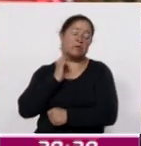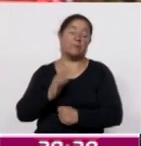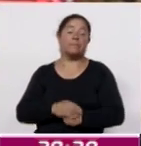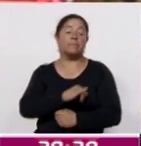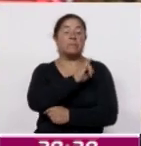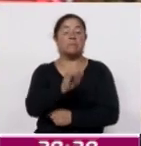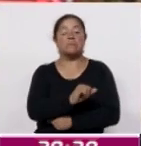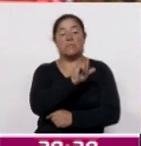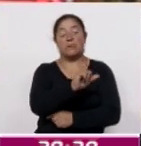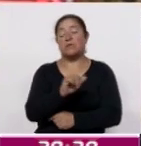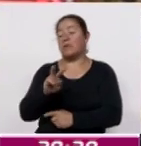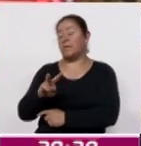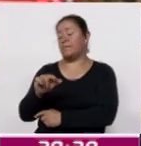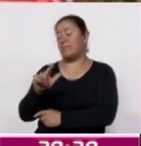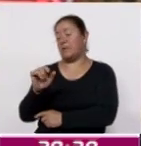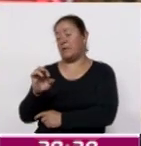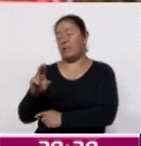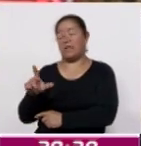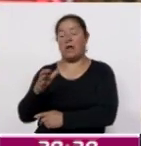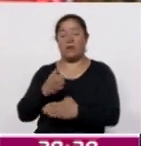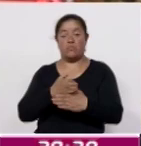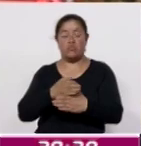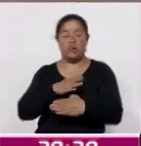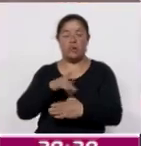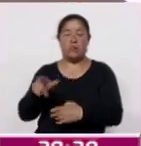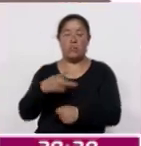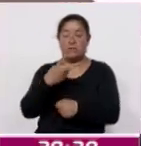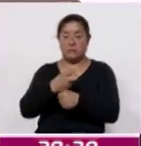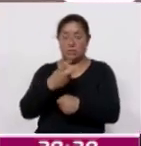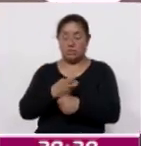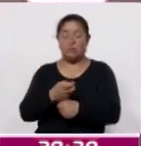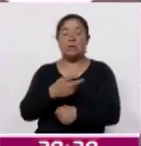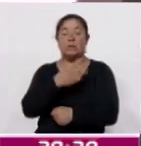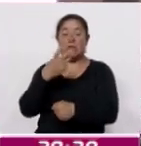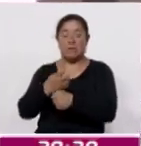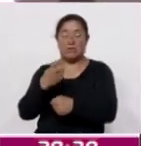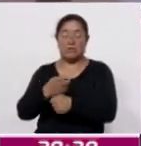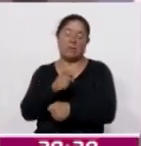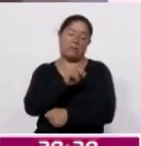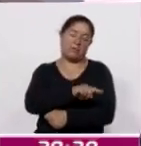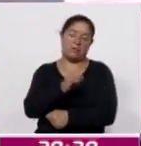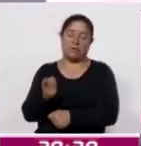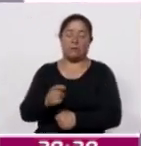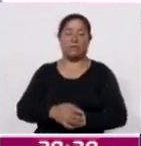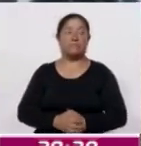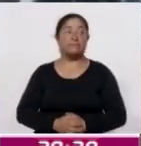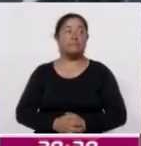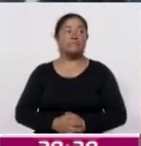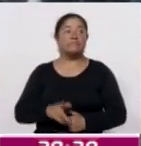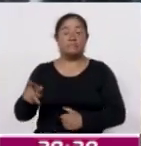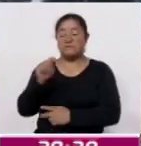Jacqueline Aguirre y Valeria Pérez Ramírez de Morena ocuparán la segunda y la tercera respectivamente. En Sompantepec, tras